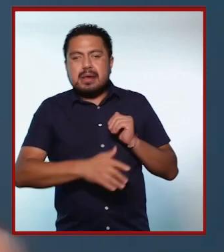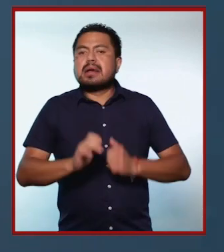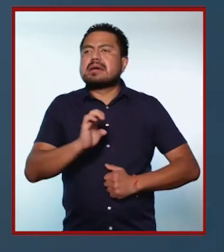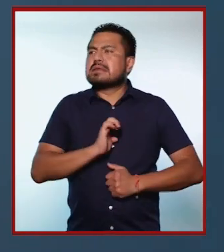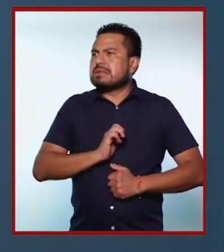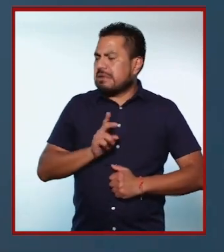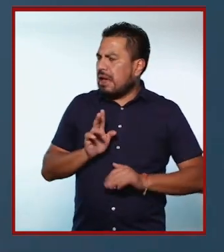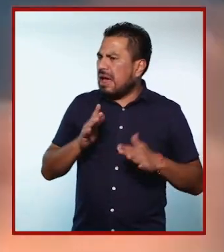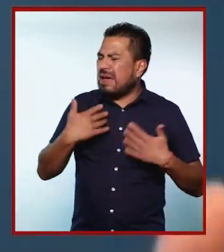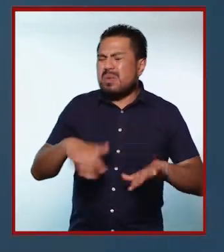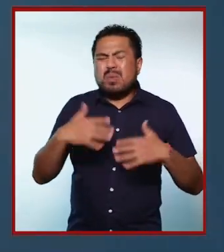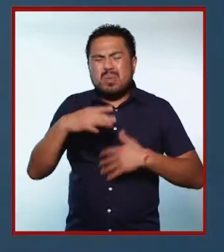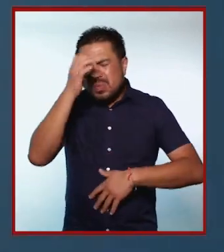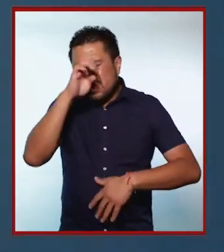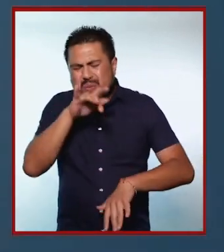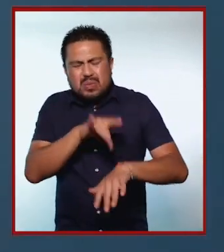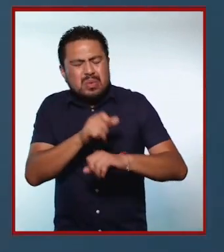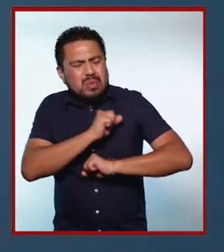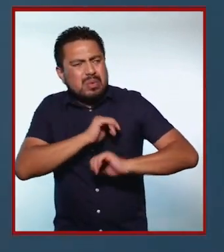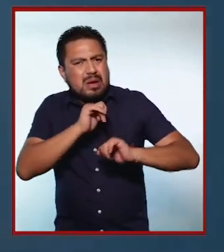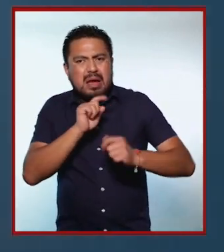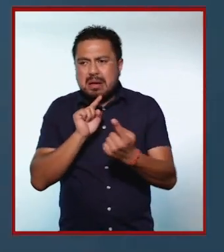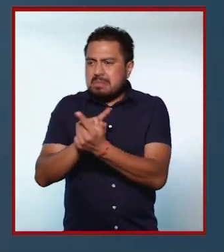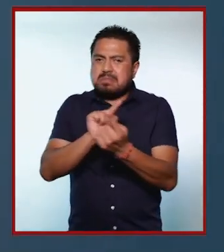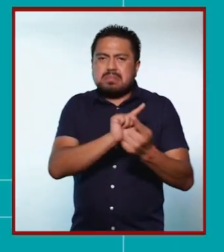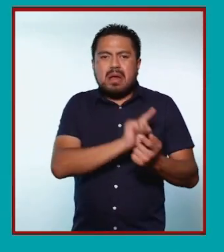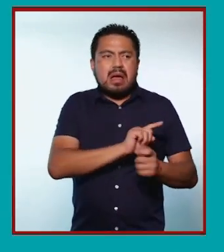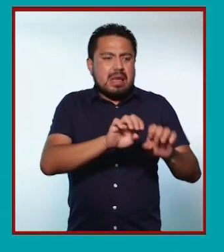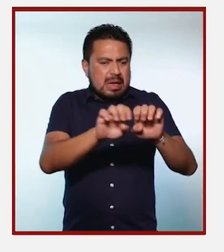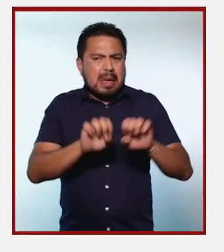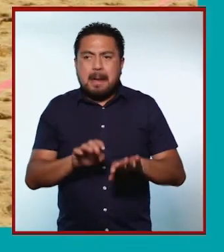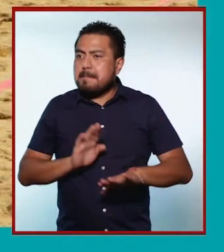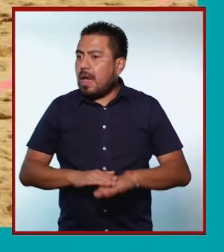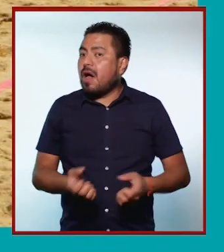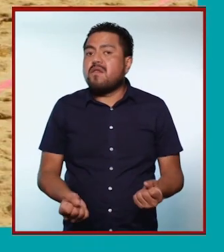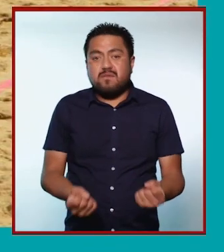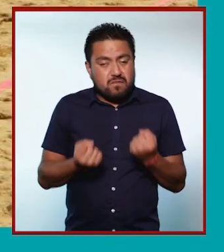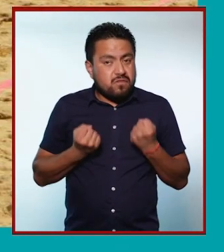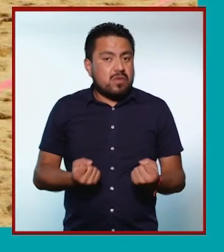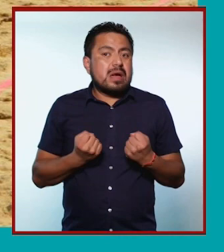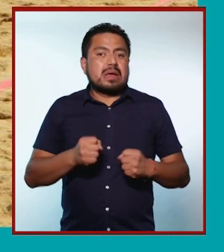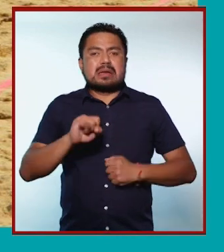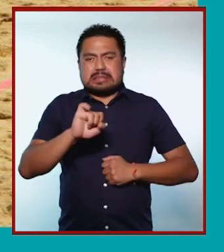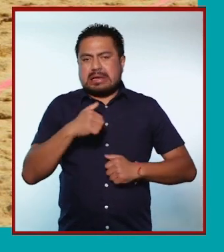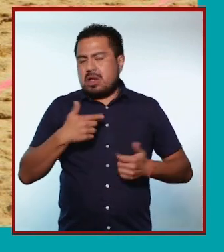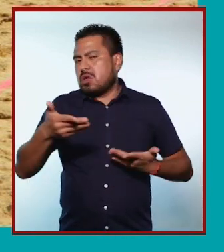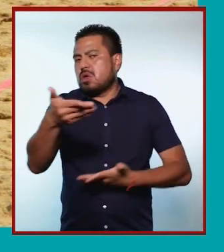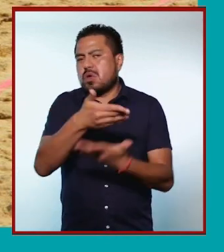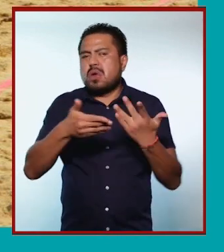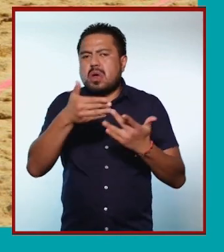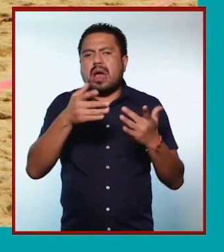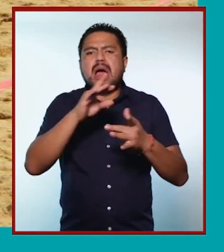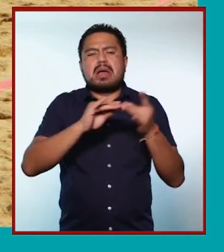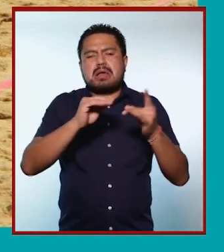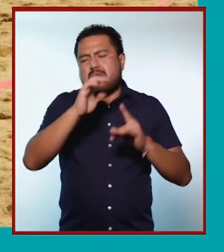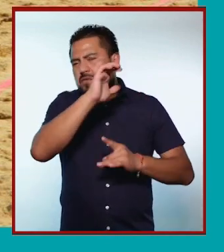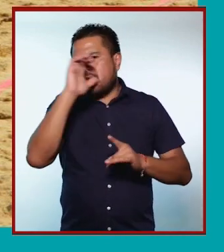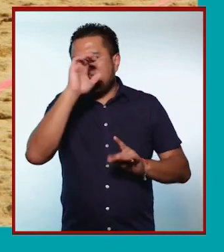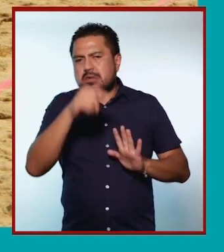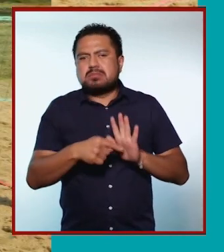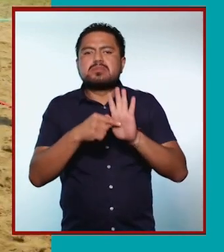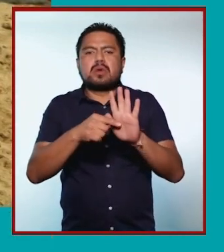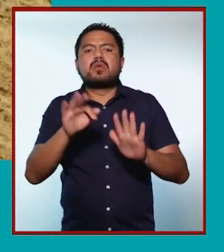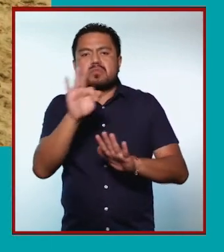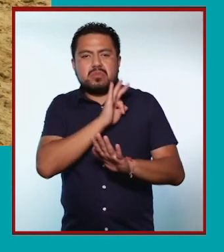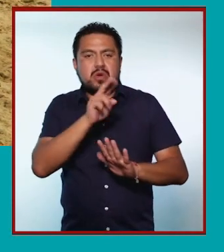carrera. La verdad es que fue una experiencia impresionante, nos enfrentamos a equipos muy fuertes. Por ahí ya les compartiré algunas fotos